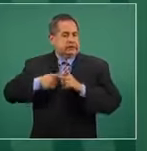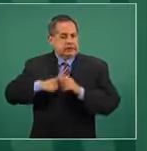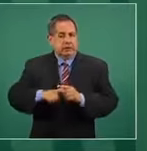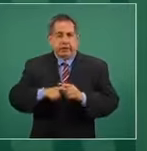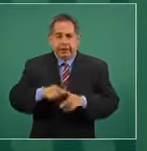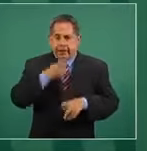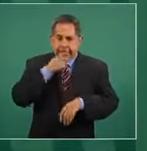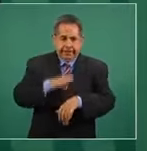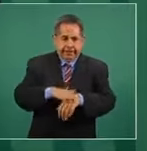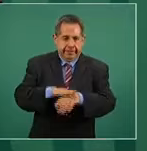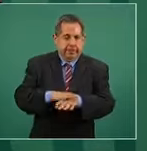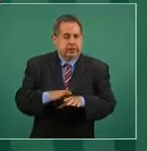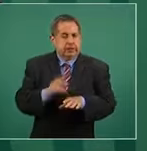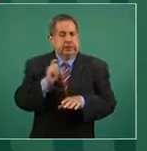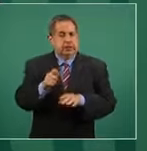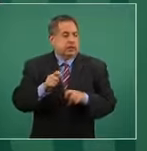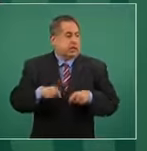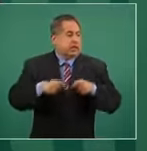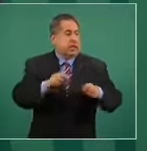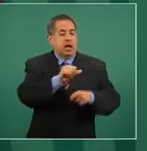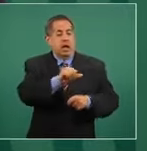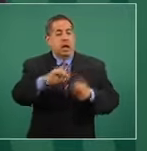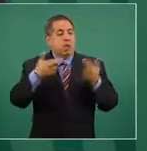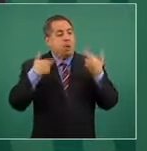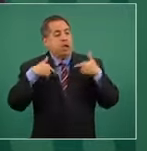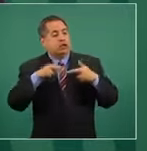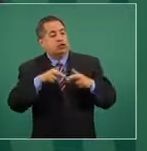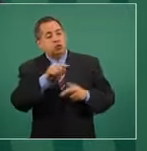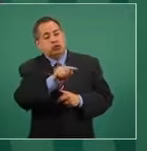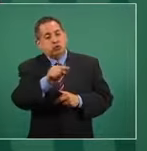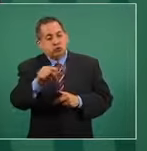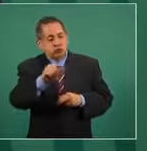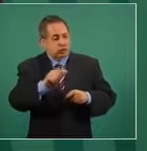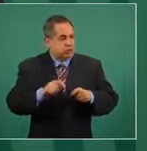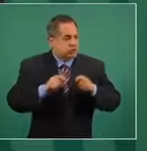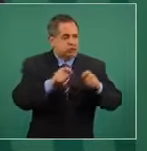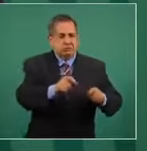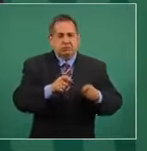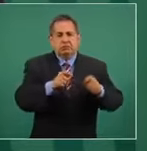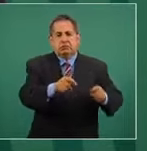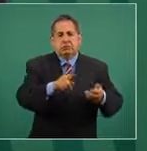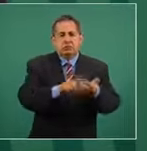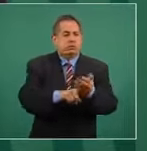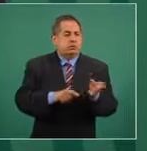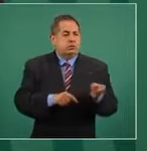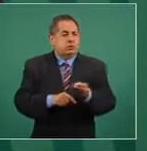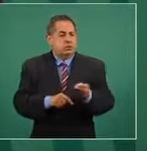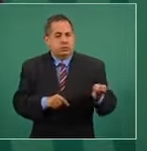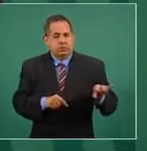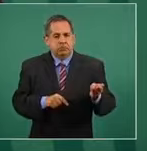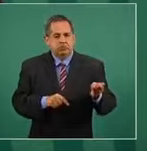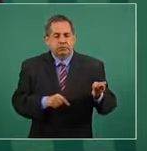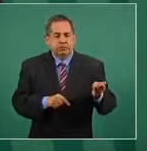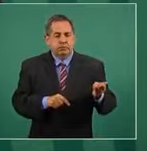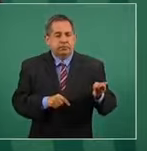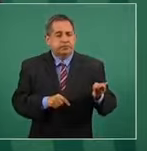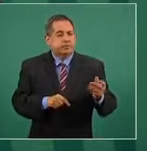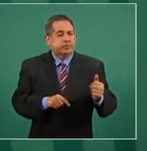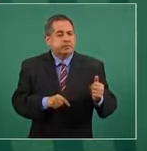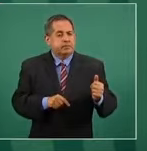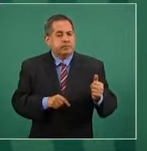garantizado a maestras y maestros pues todos sus cuestiones